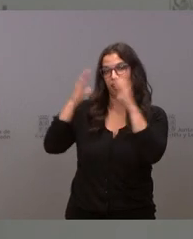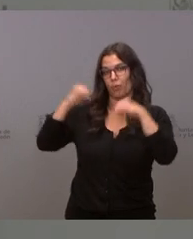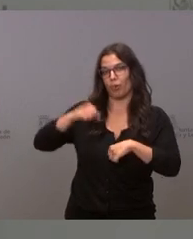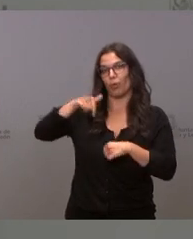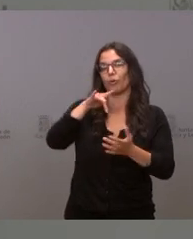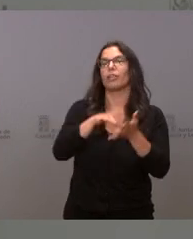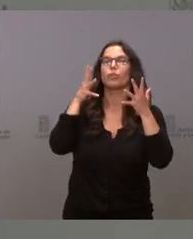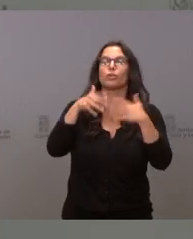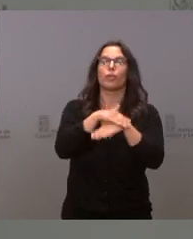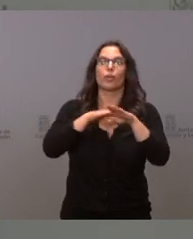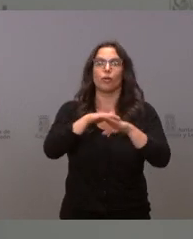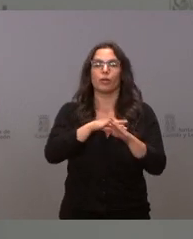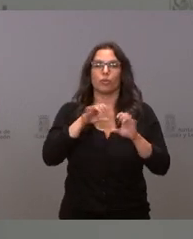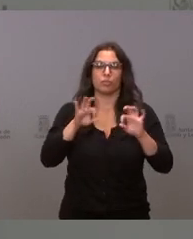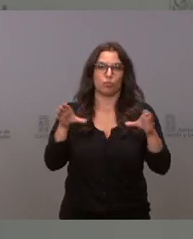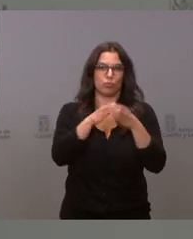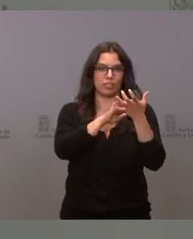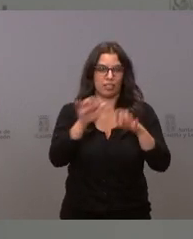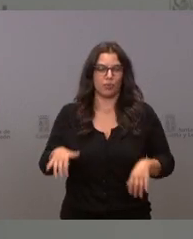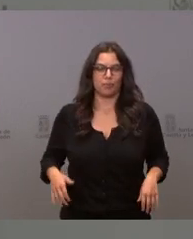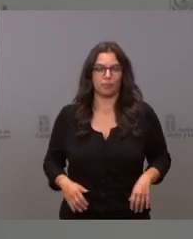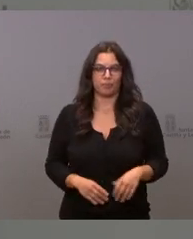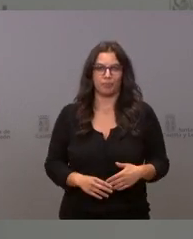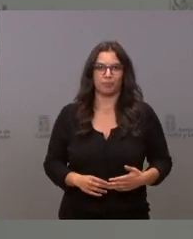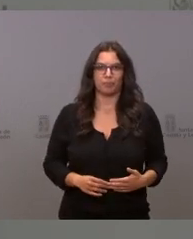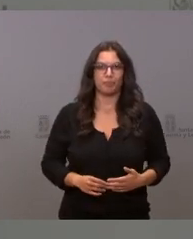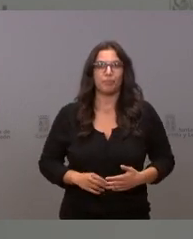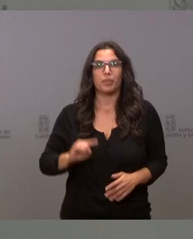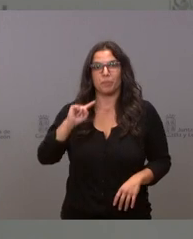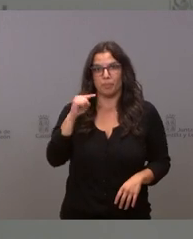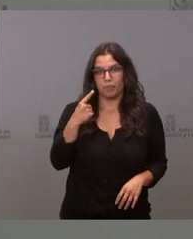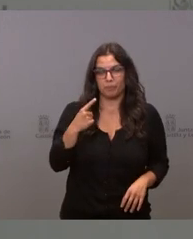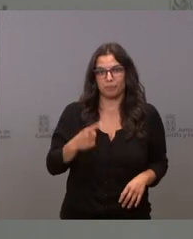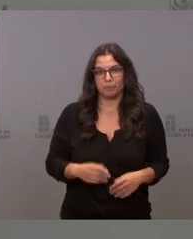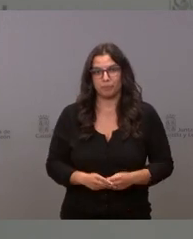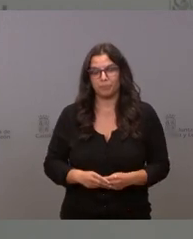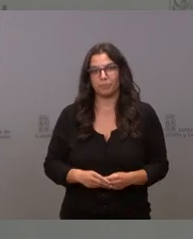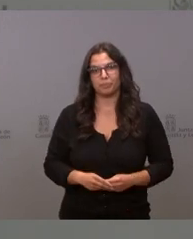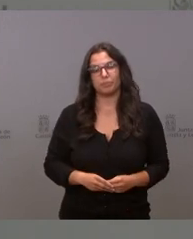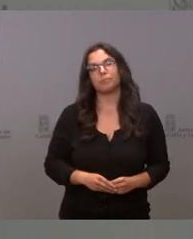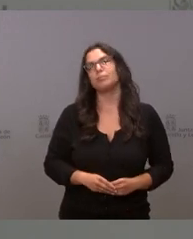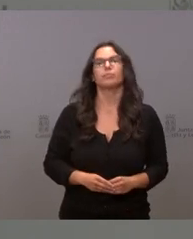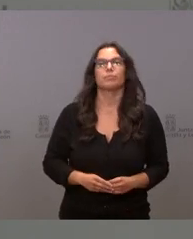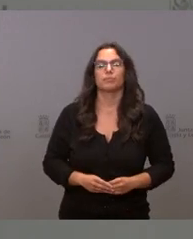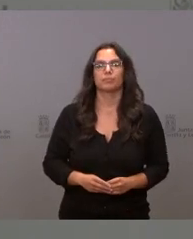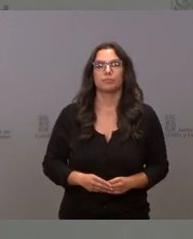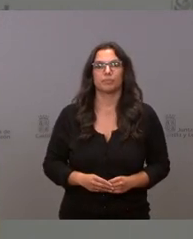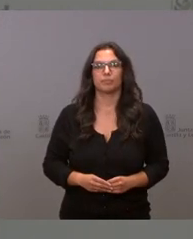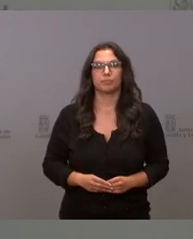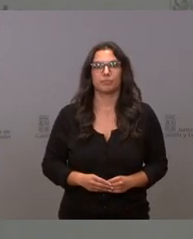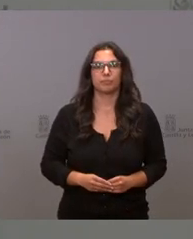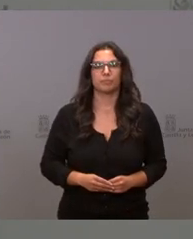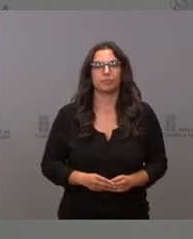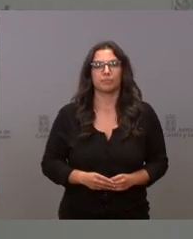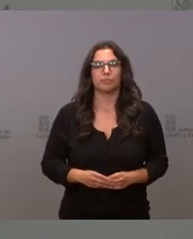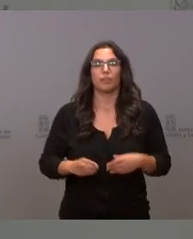hoy en el Consejo de Gobierno de la Junta de Castilla y de la Junta. En primer lugar, la Junta, la